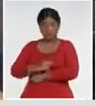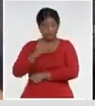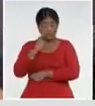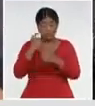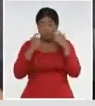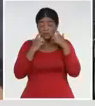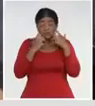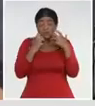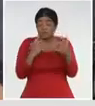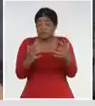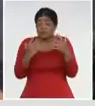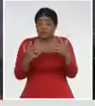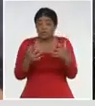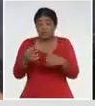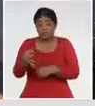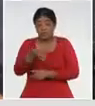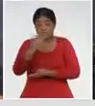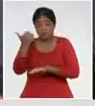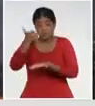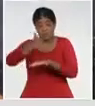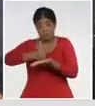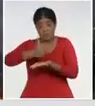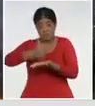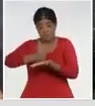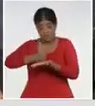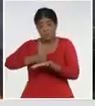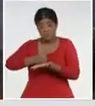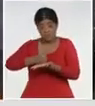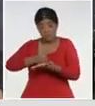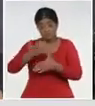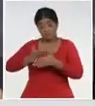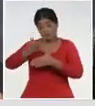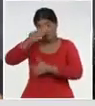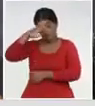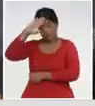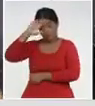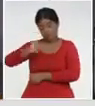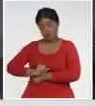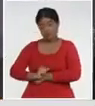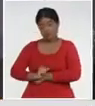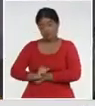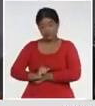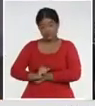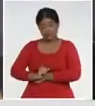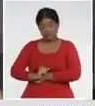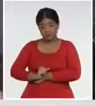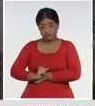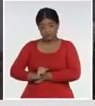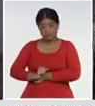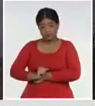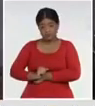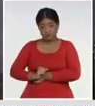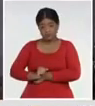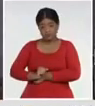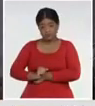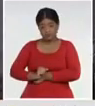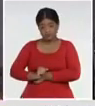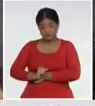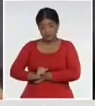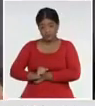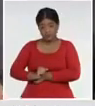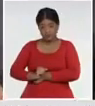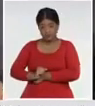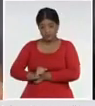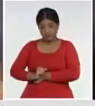el municipio de Santiago de Cuba dentro de la estadística total de voluntarios que se ha tenido en cuenta para el